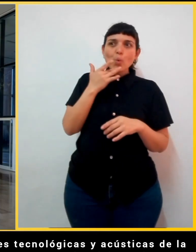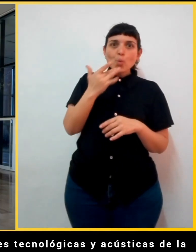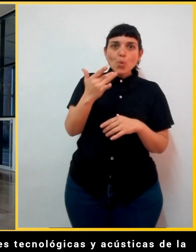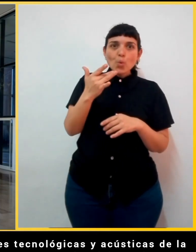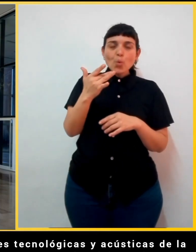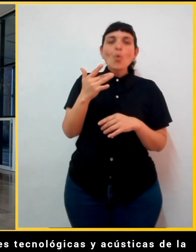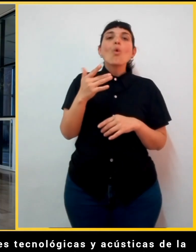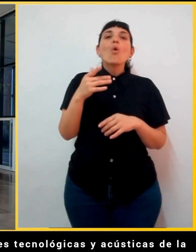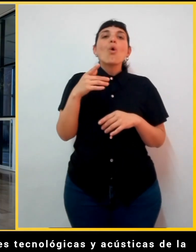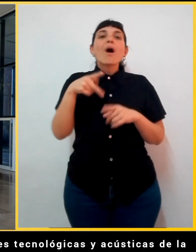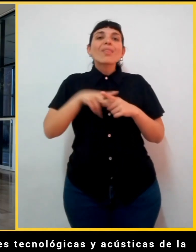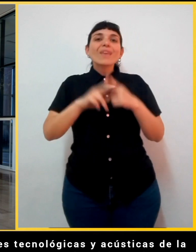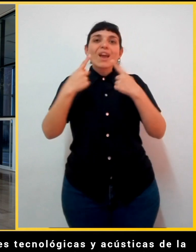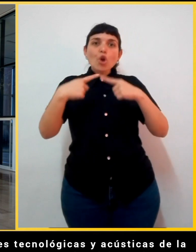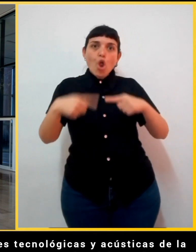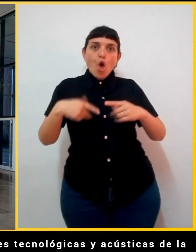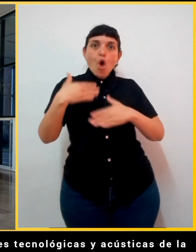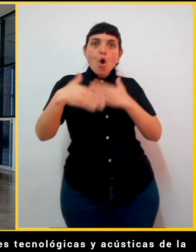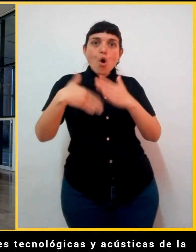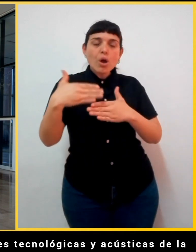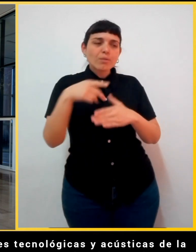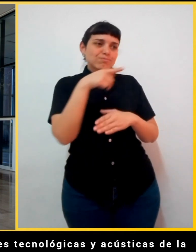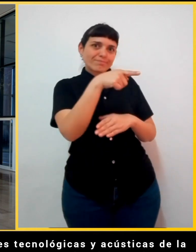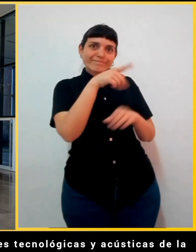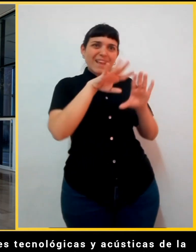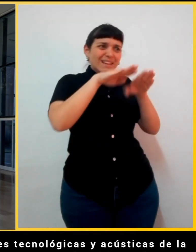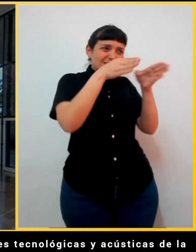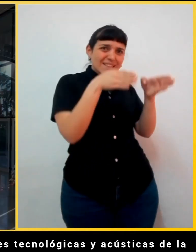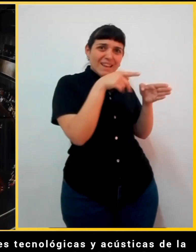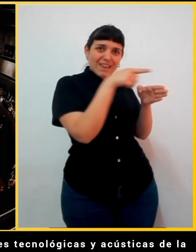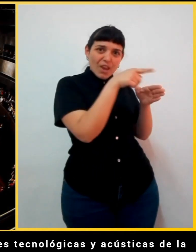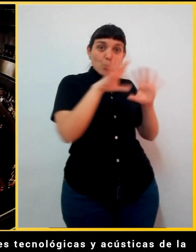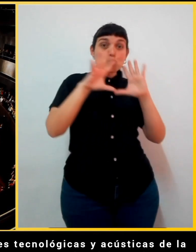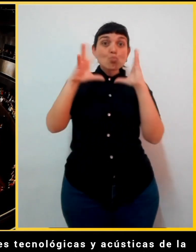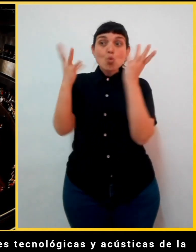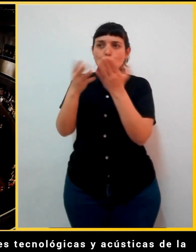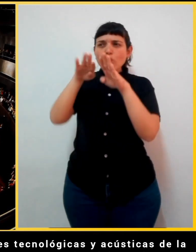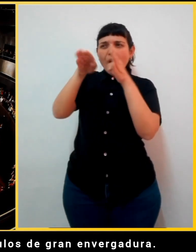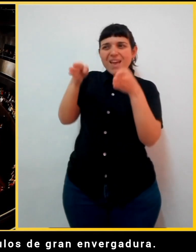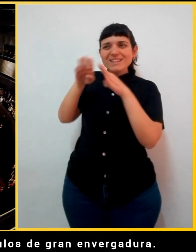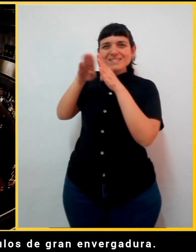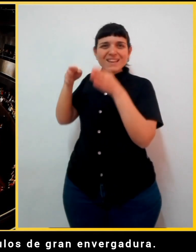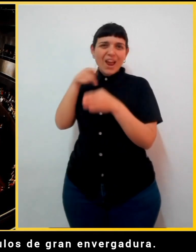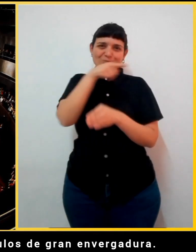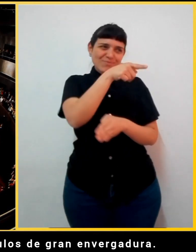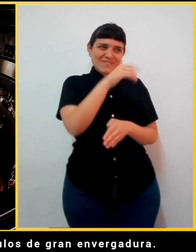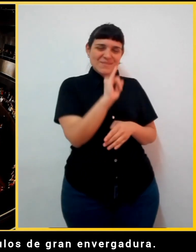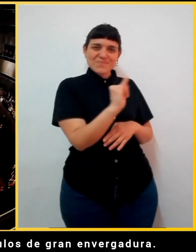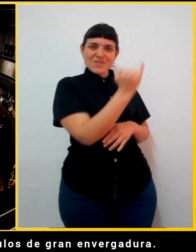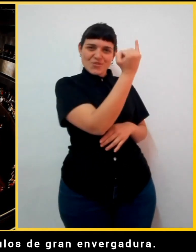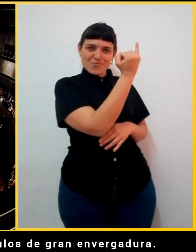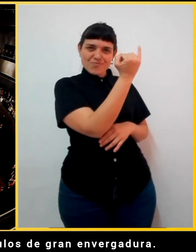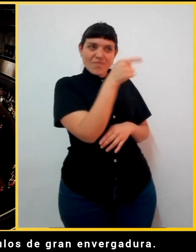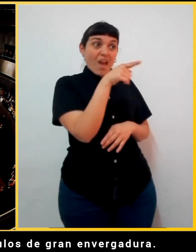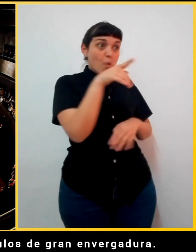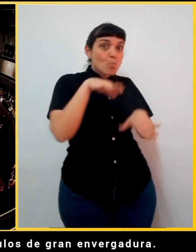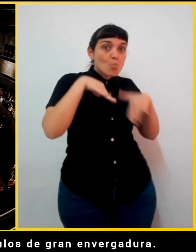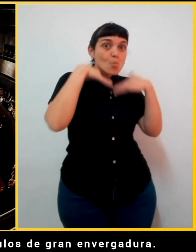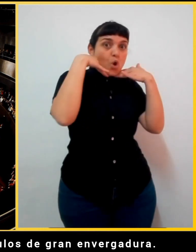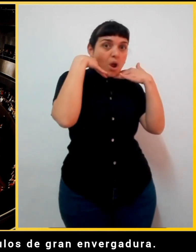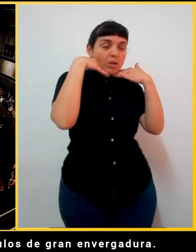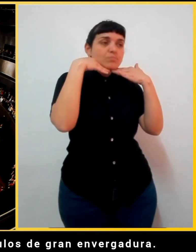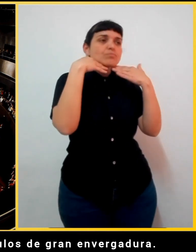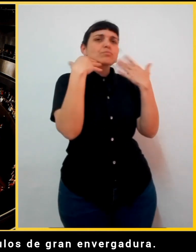principal lo colocan al nivel de los mejores escenarios del mundo, permitiendo la presentación de